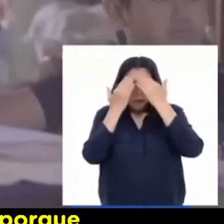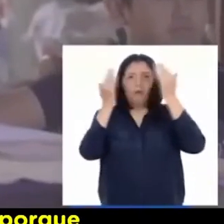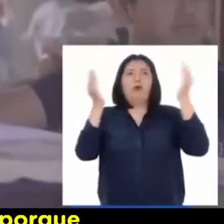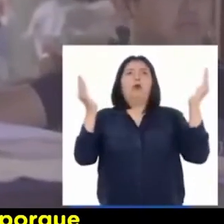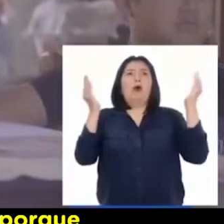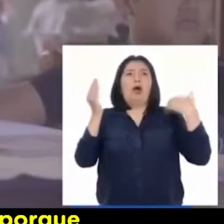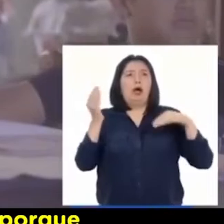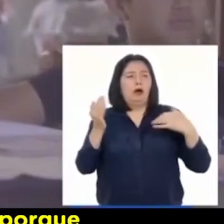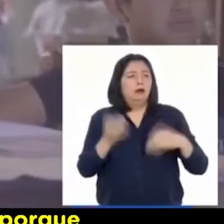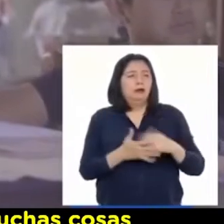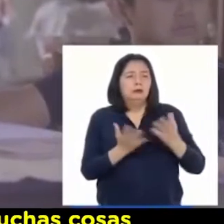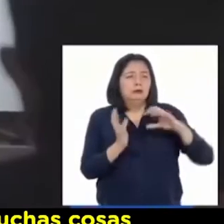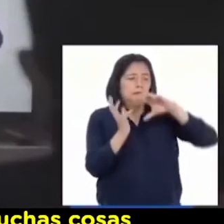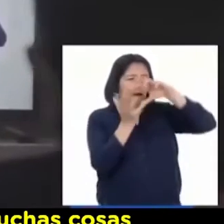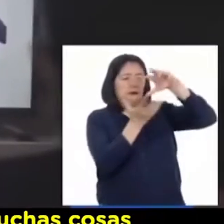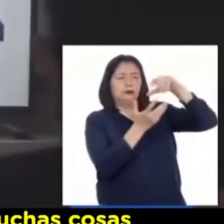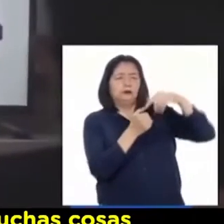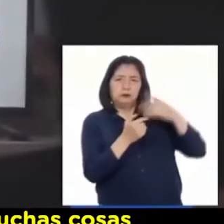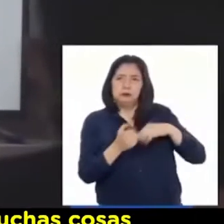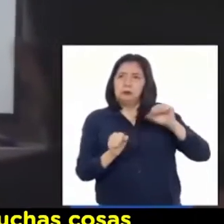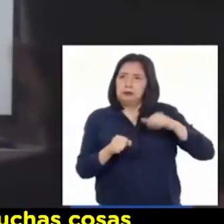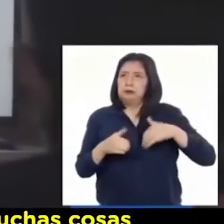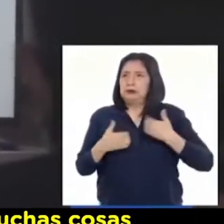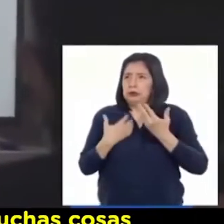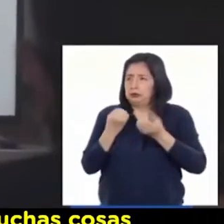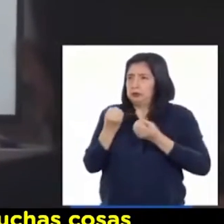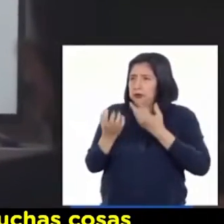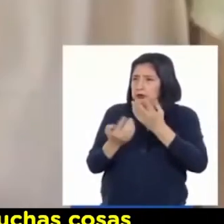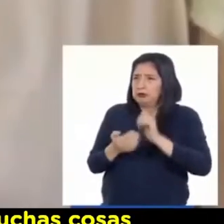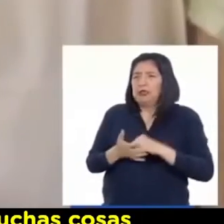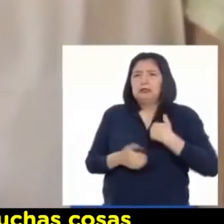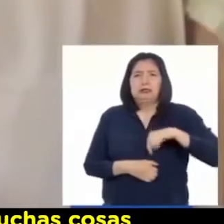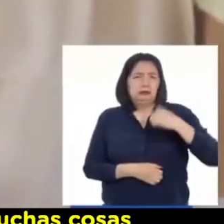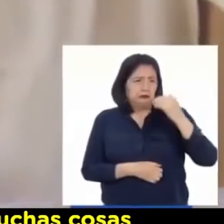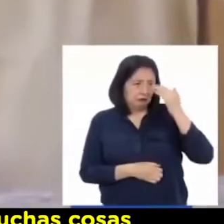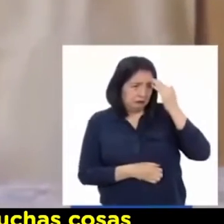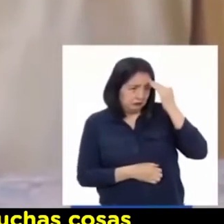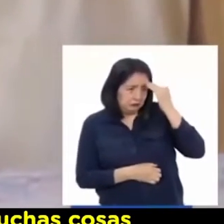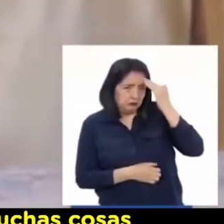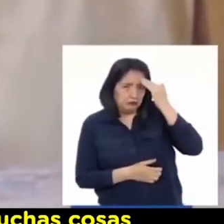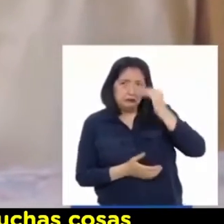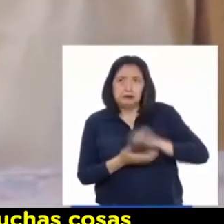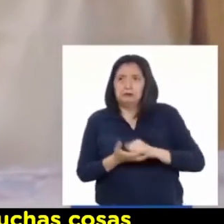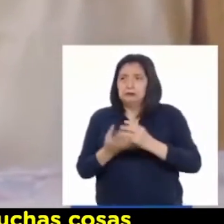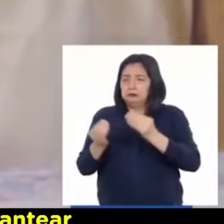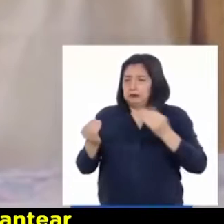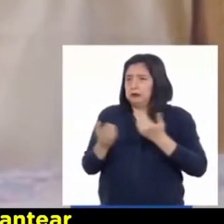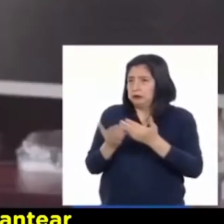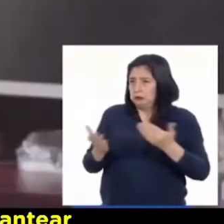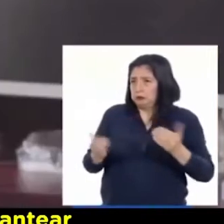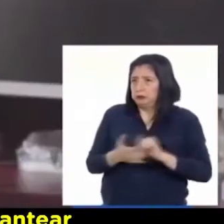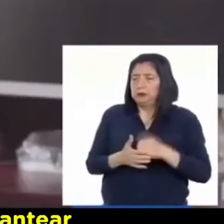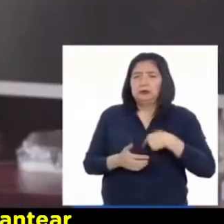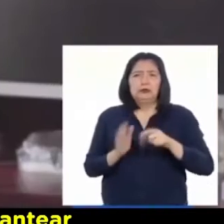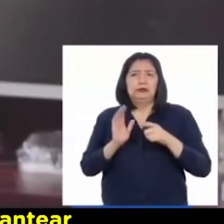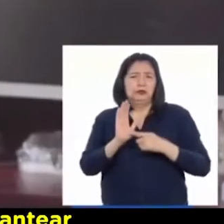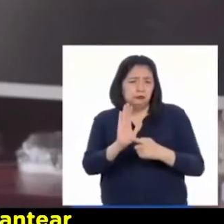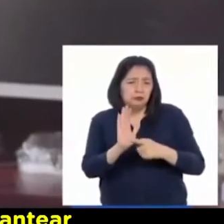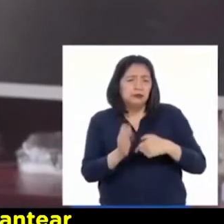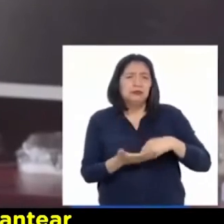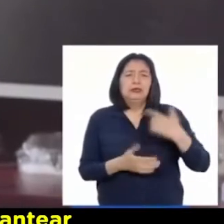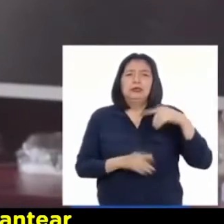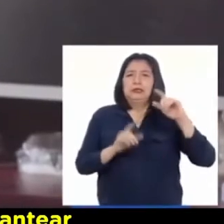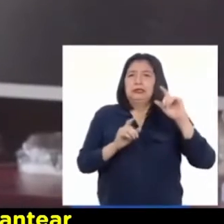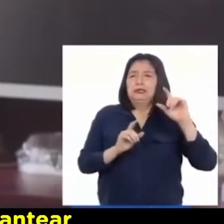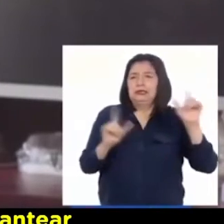de todo el mundo, creo, porque ya saben expresarse, tienen conocimiento de muchas cosas que te muestran en la tele,